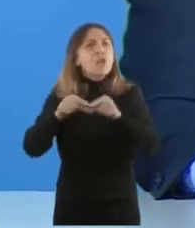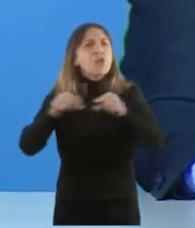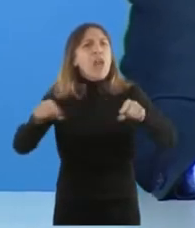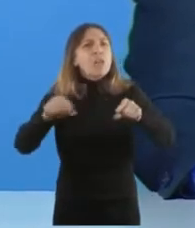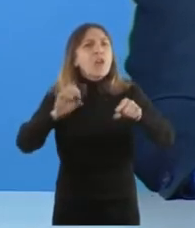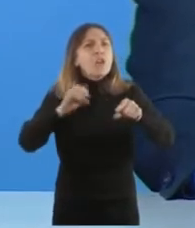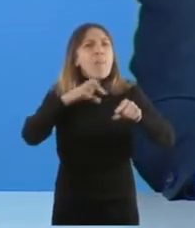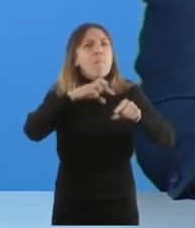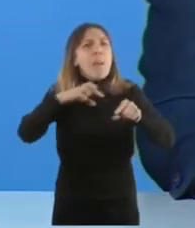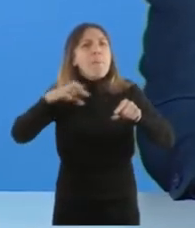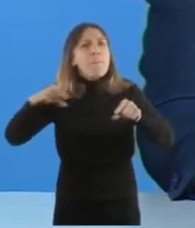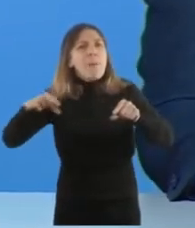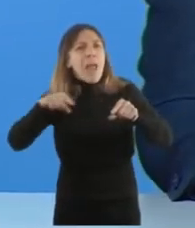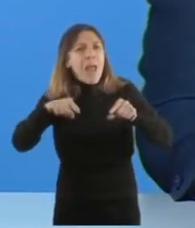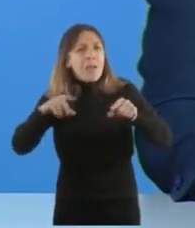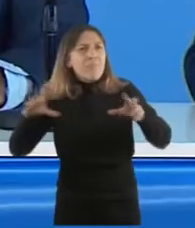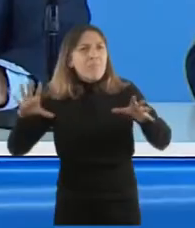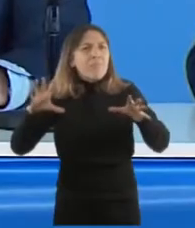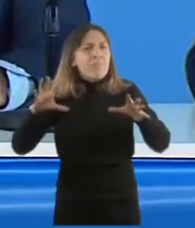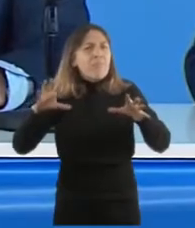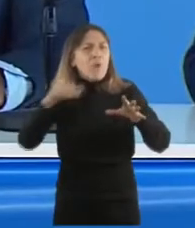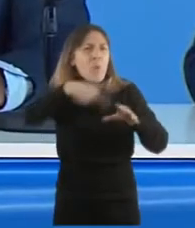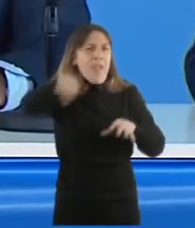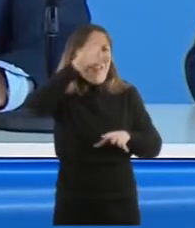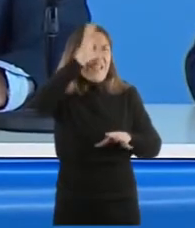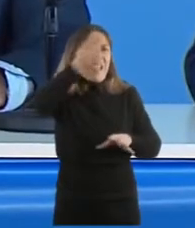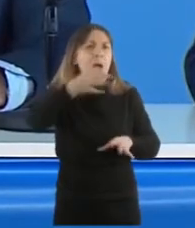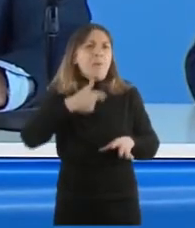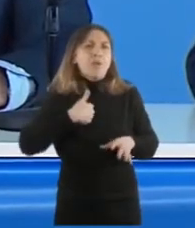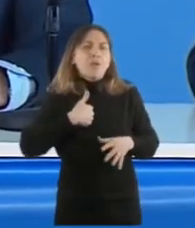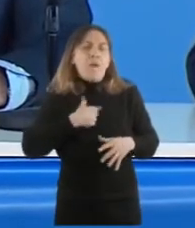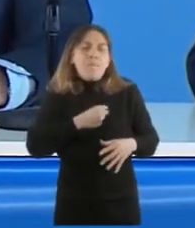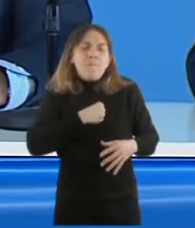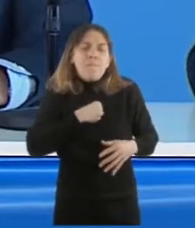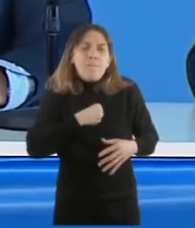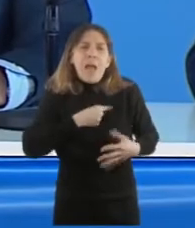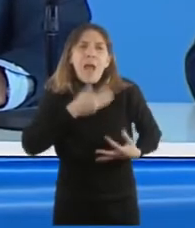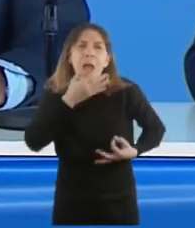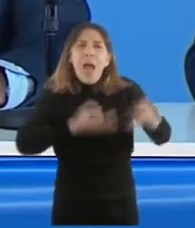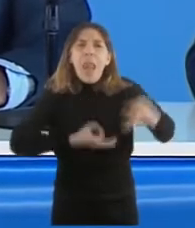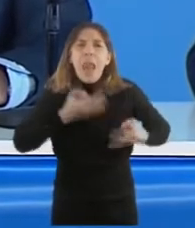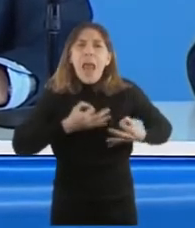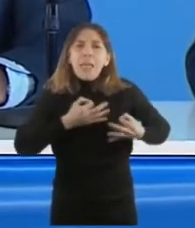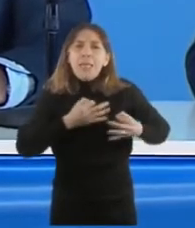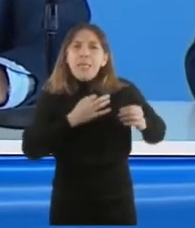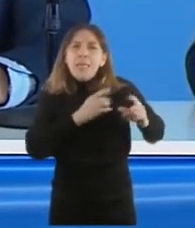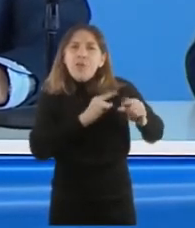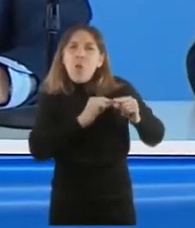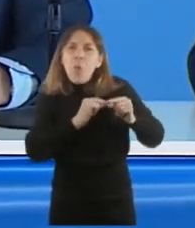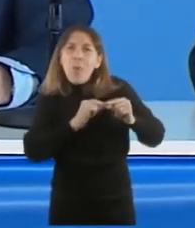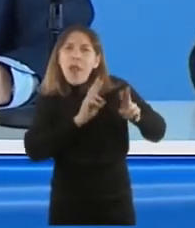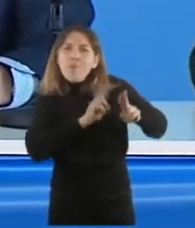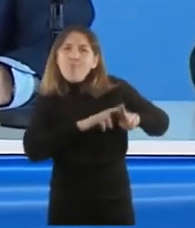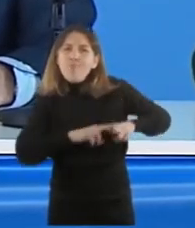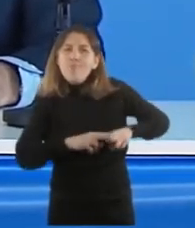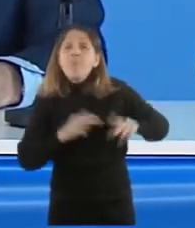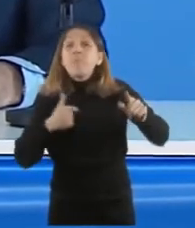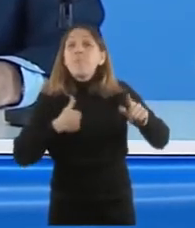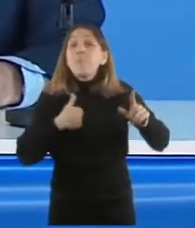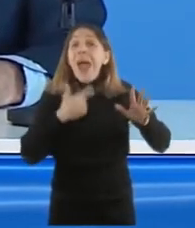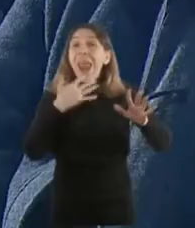Saben ustedes que soy fanático de los números, para que se entienda en términos prácticos,